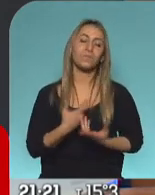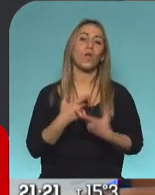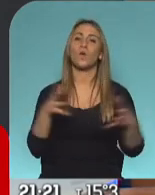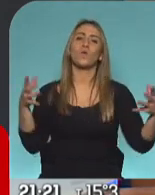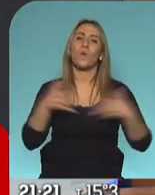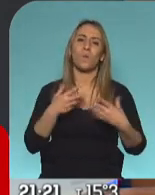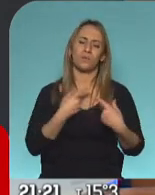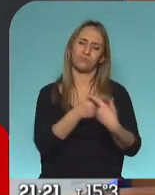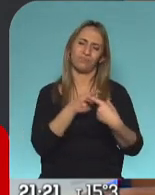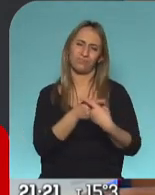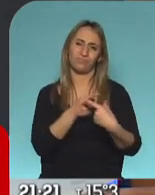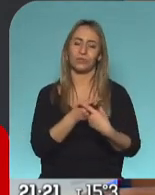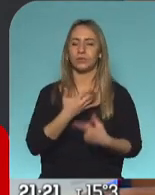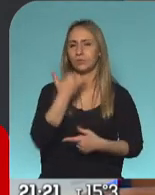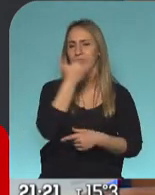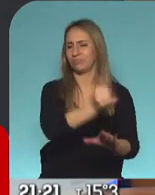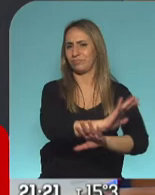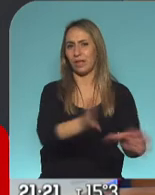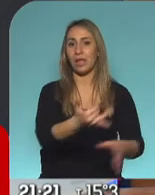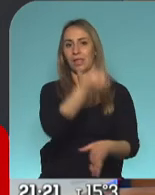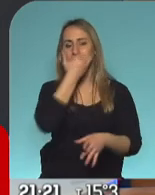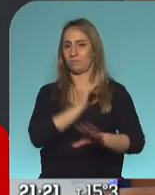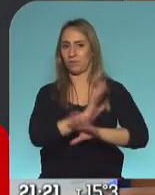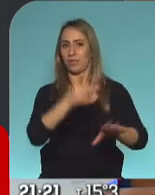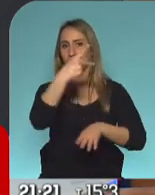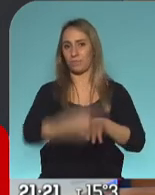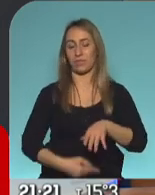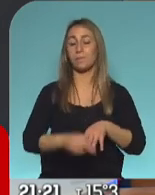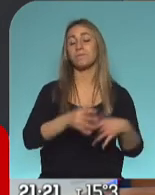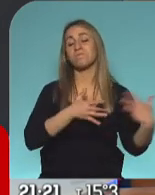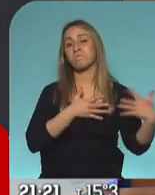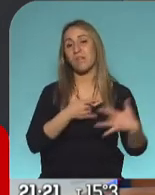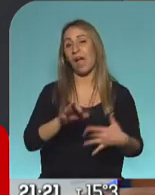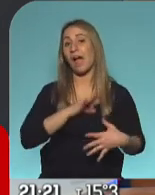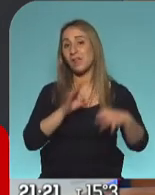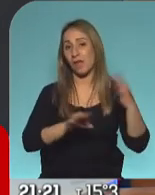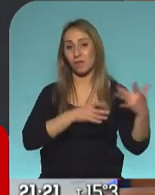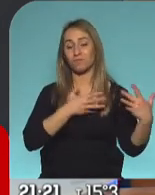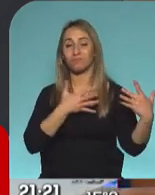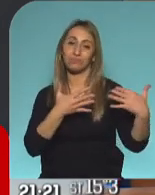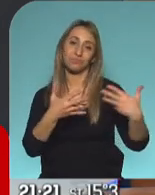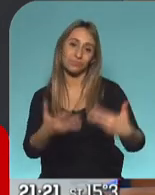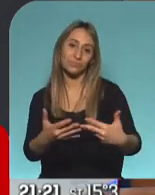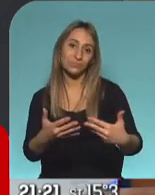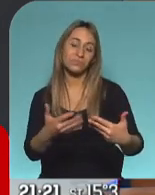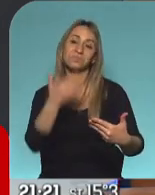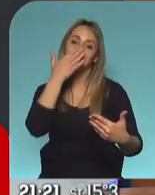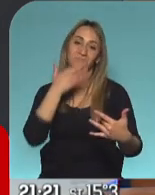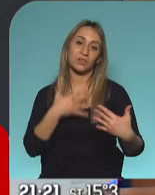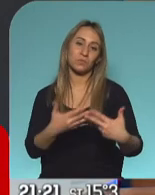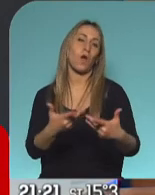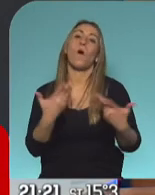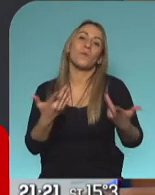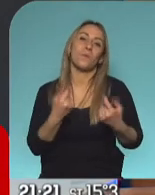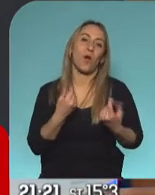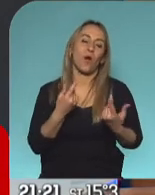demás, yo dejé de llamarlo, y él dejó de llamarme, y simplemente, pasó el tiempo, y luego de eso, por las filiaciones de cada uno,